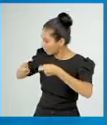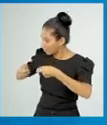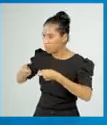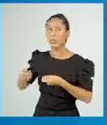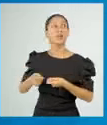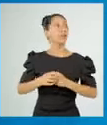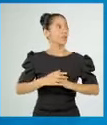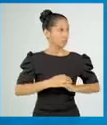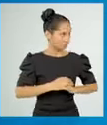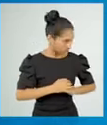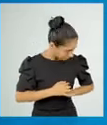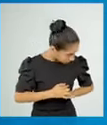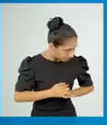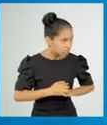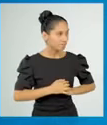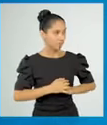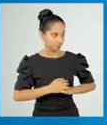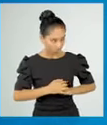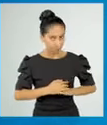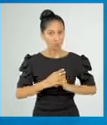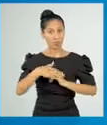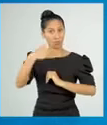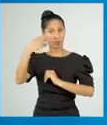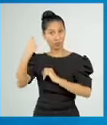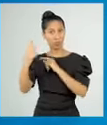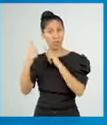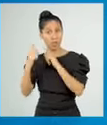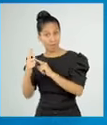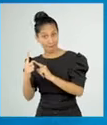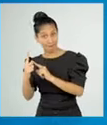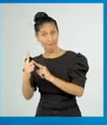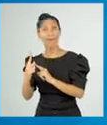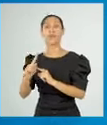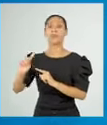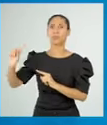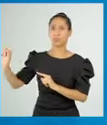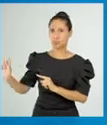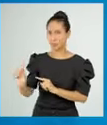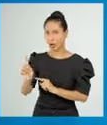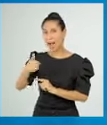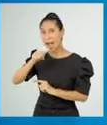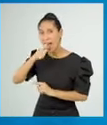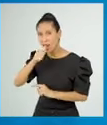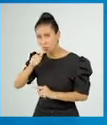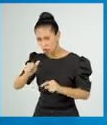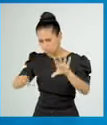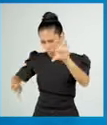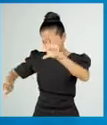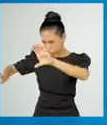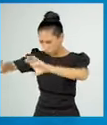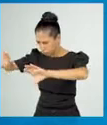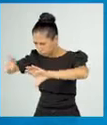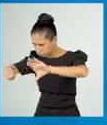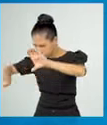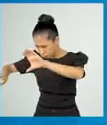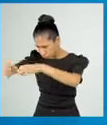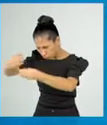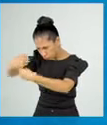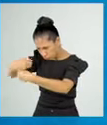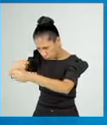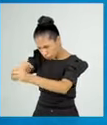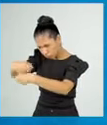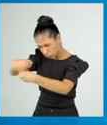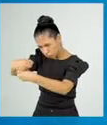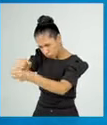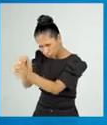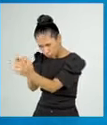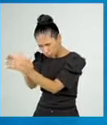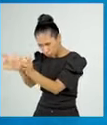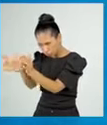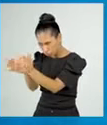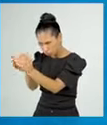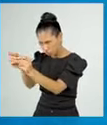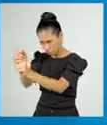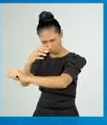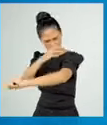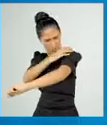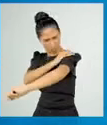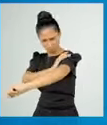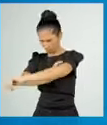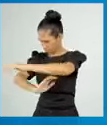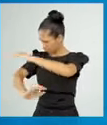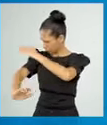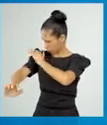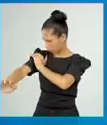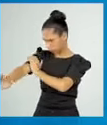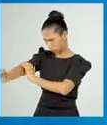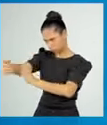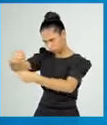Regresó a su fragua y con arcilla amasada con agua empezó a modelar a la primera mujer. Con sus brazos vigorosos la delineó